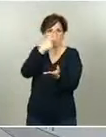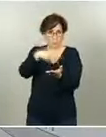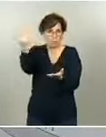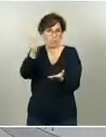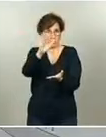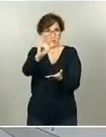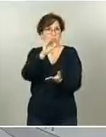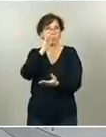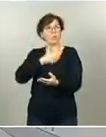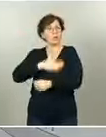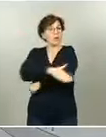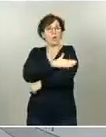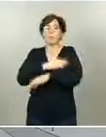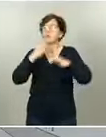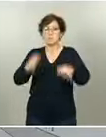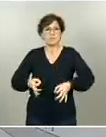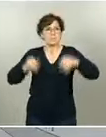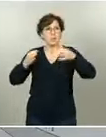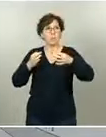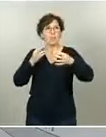informativa, como venimos haciendo desde el principio de la epidemia.